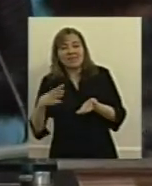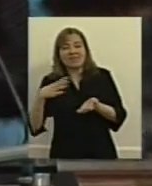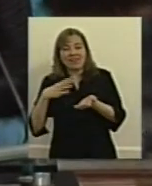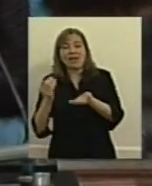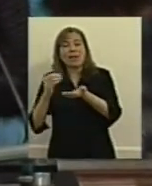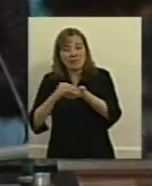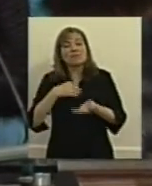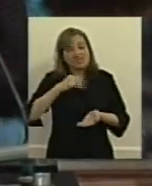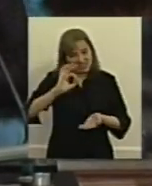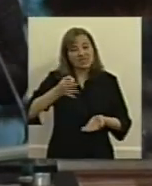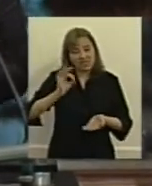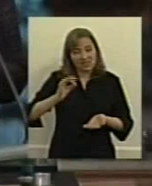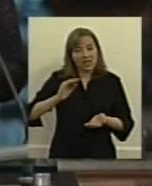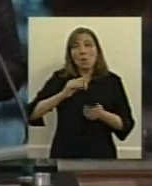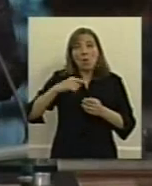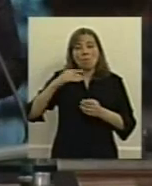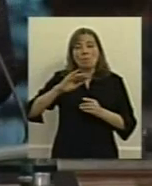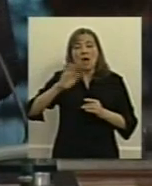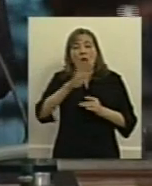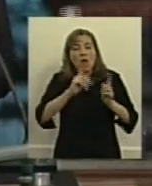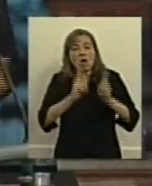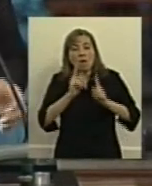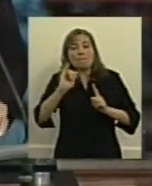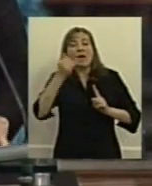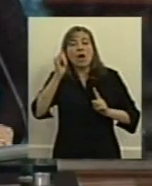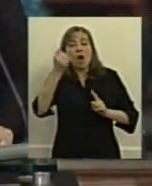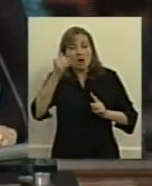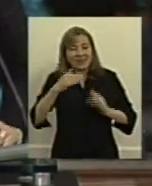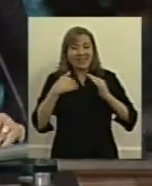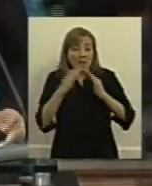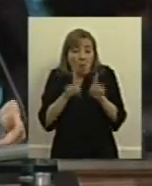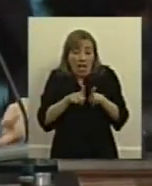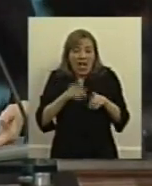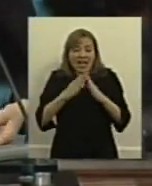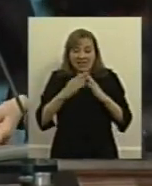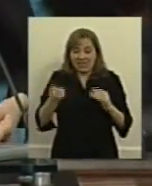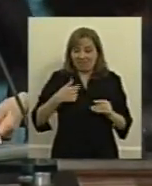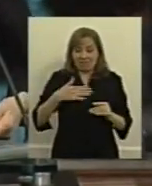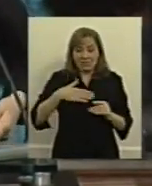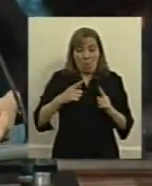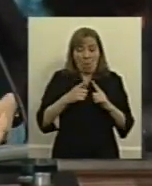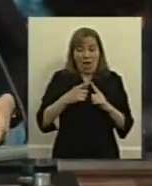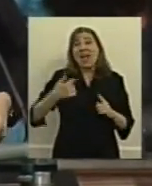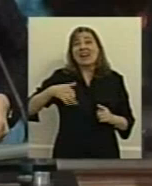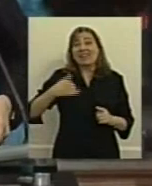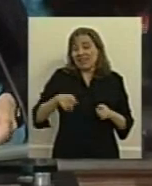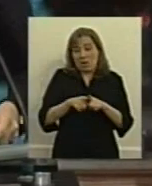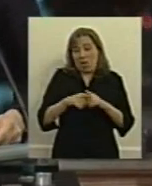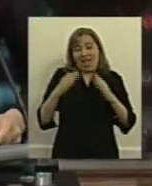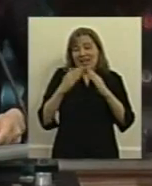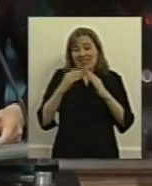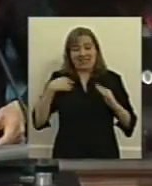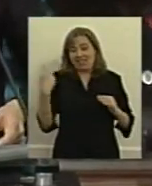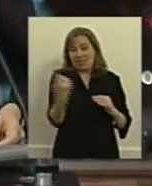que se puede mejorar como en la casa de uno como en la Argentina que en definitiva es o por lo menos debería ser la casa de todos